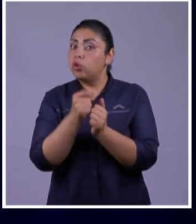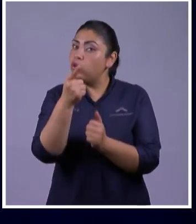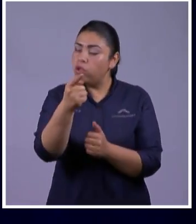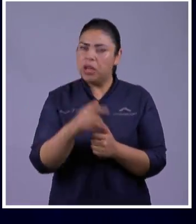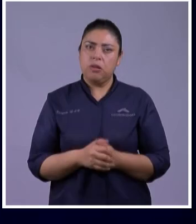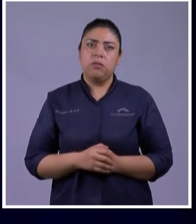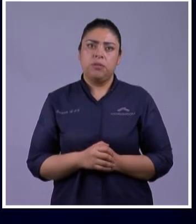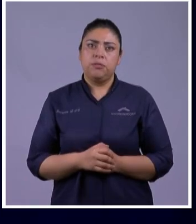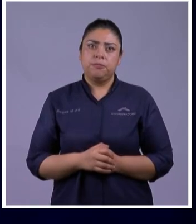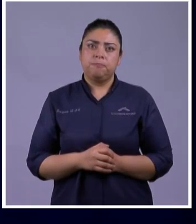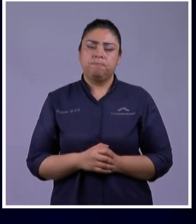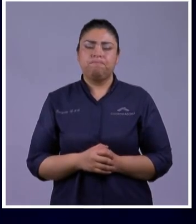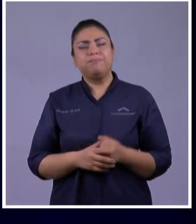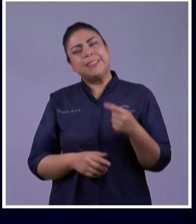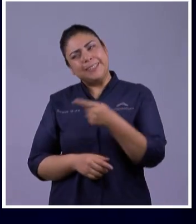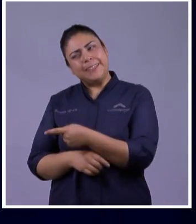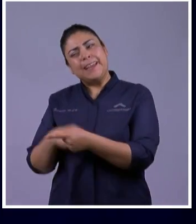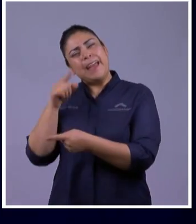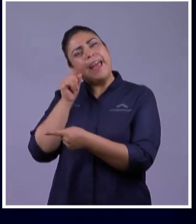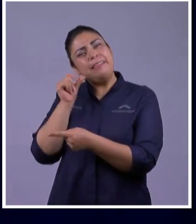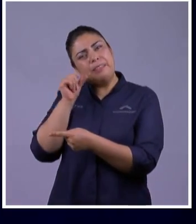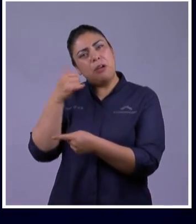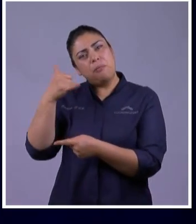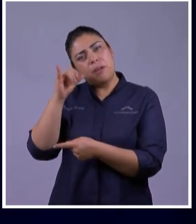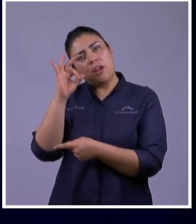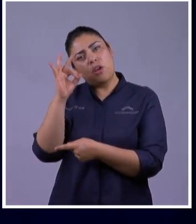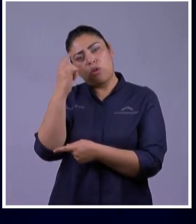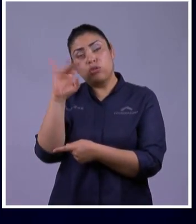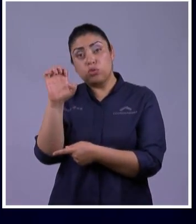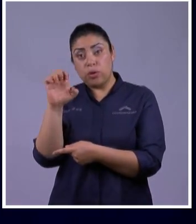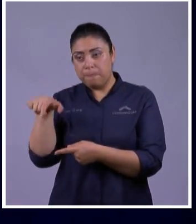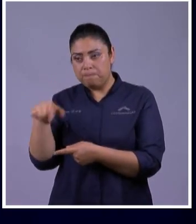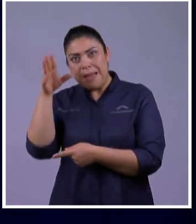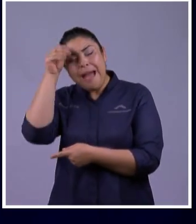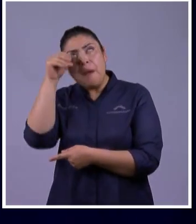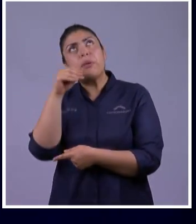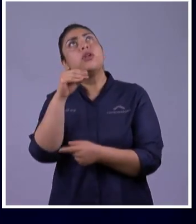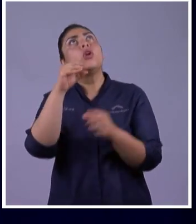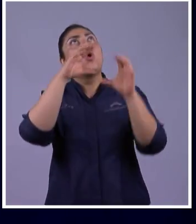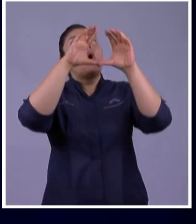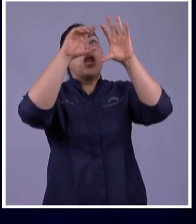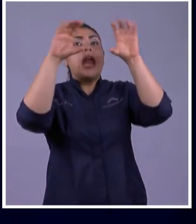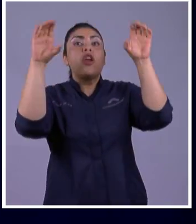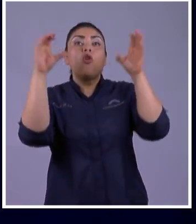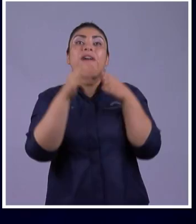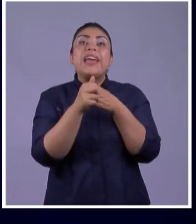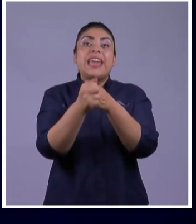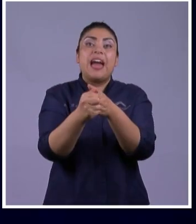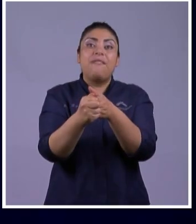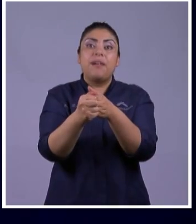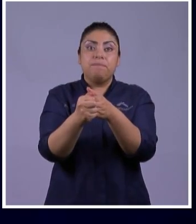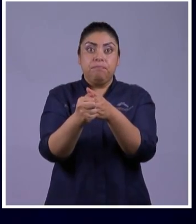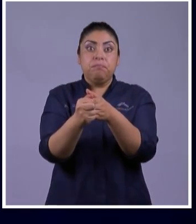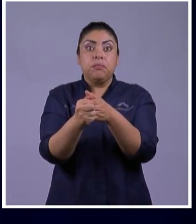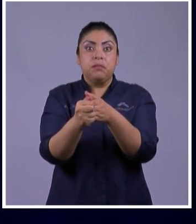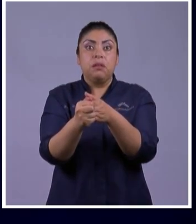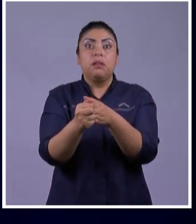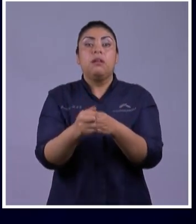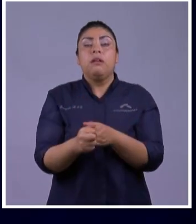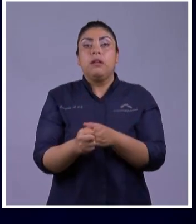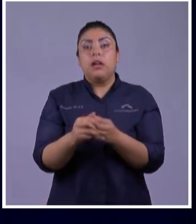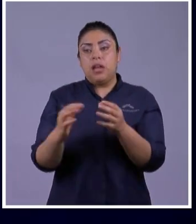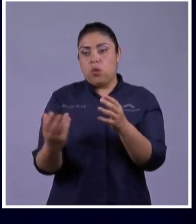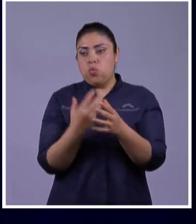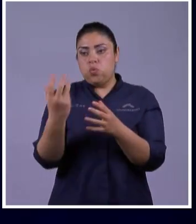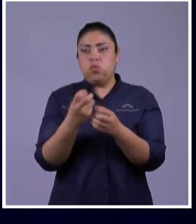Si Si Nube Se Mueve Nos Movemos Si La Columna Se Mueve Nos Movemos Si No No Y Dios Le